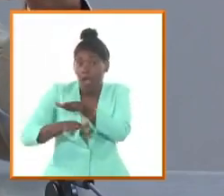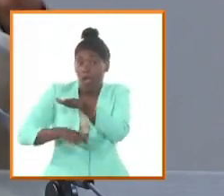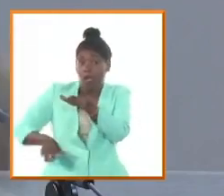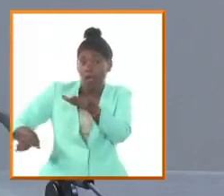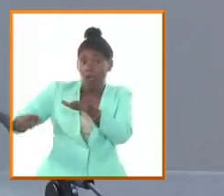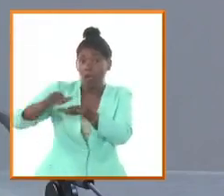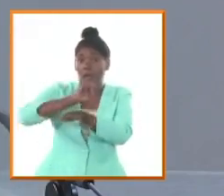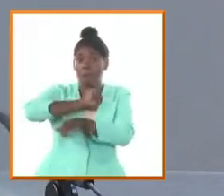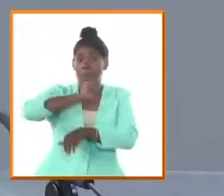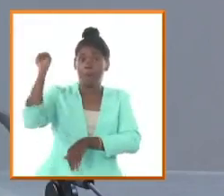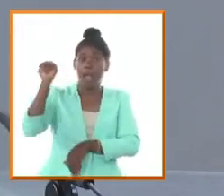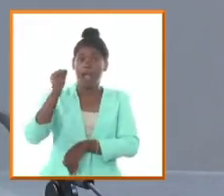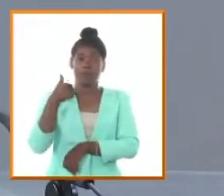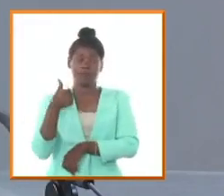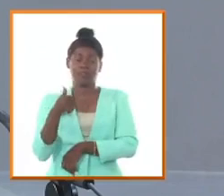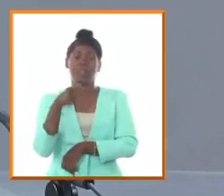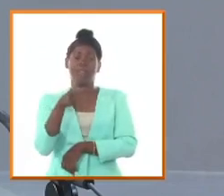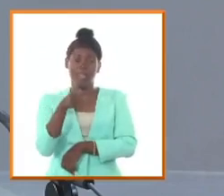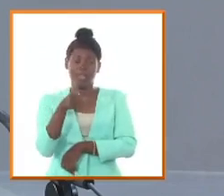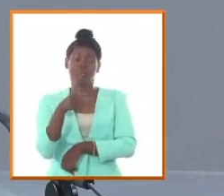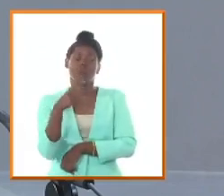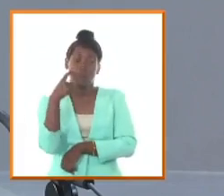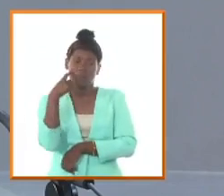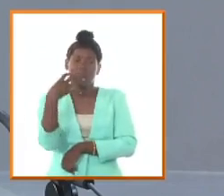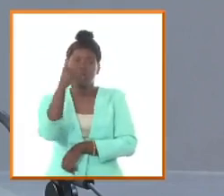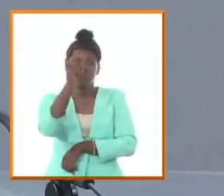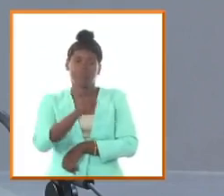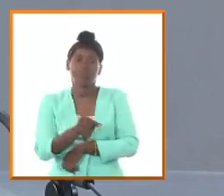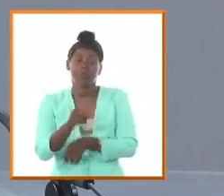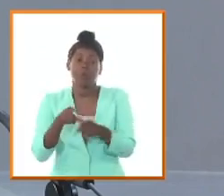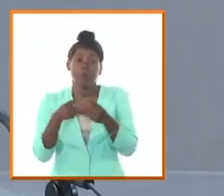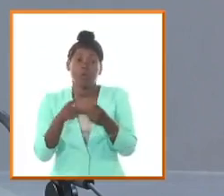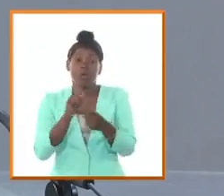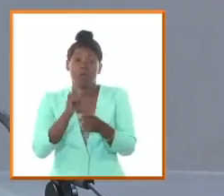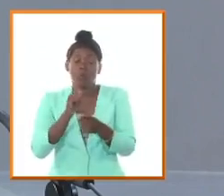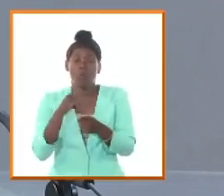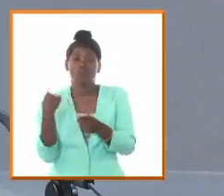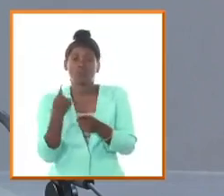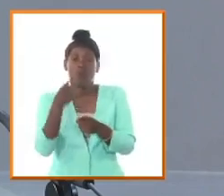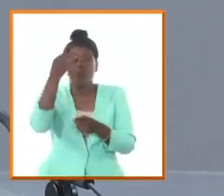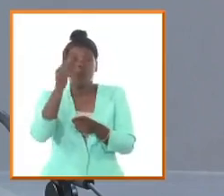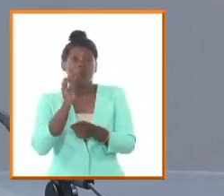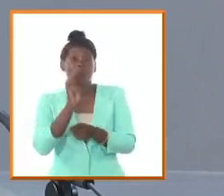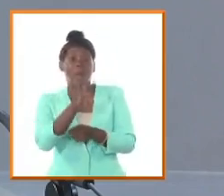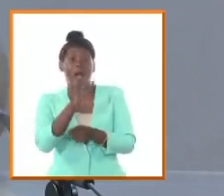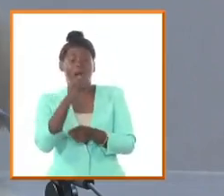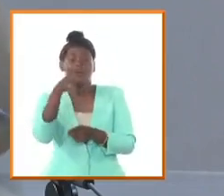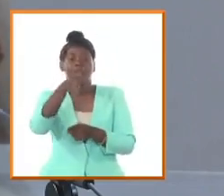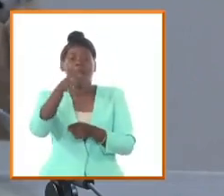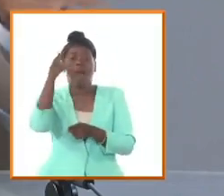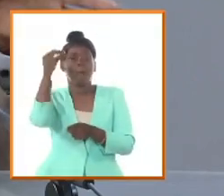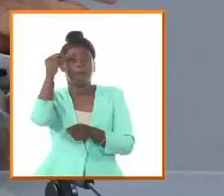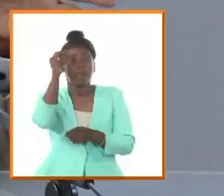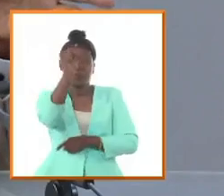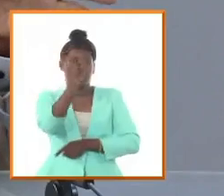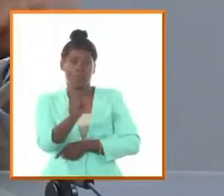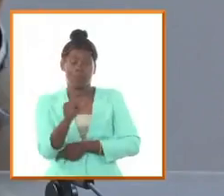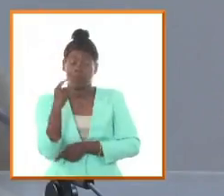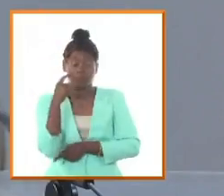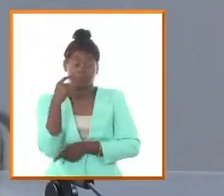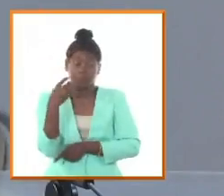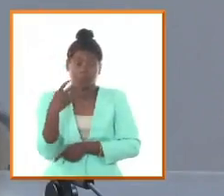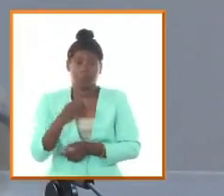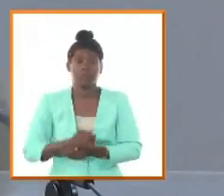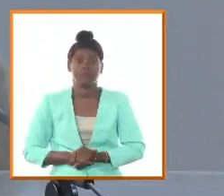al ejército por tanto yo creo que ahí también hay otro aspecto medular de la proyección de Agramonte como figura insisto capital